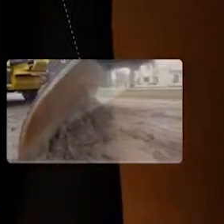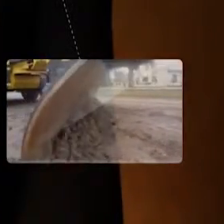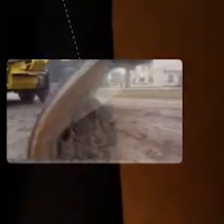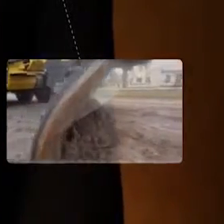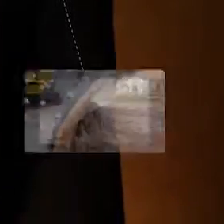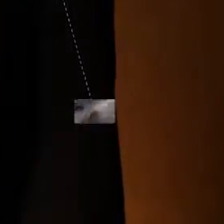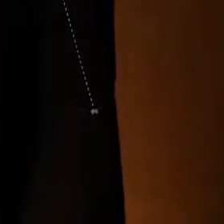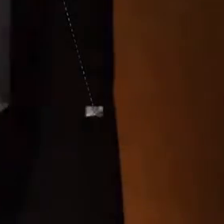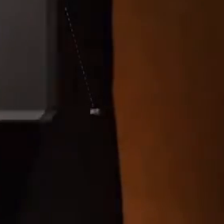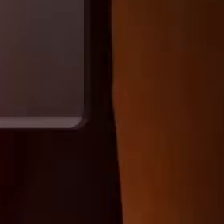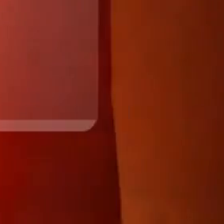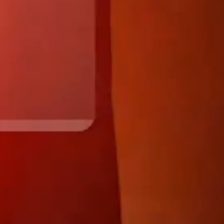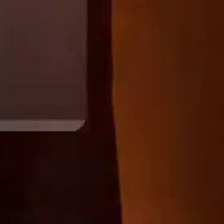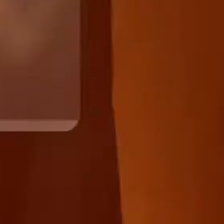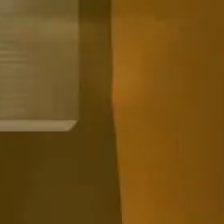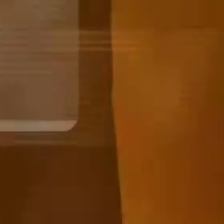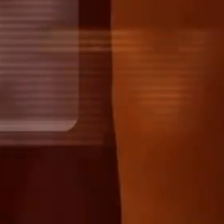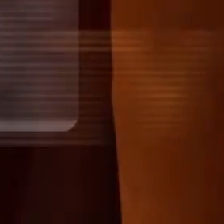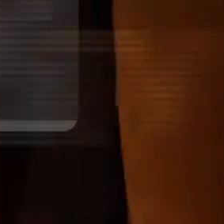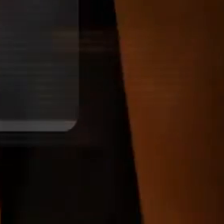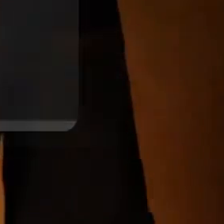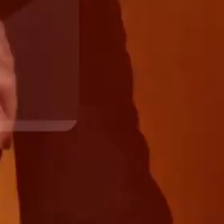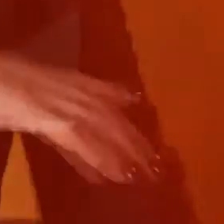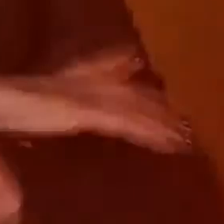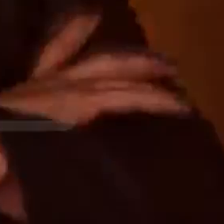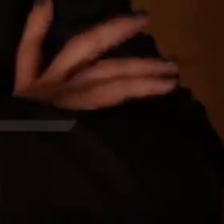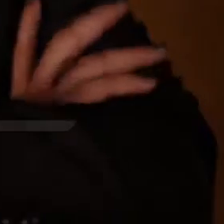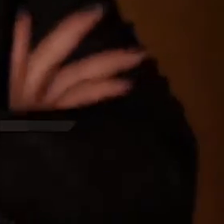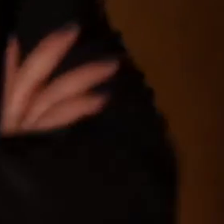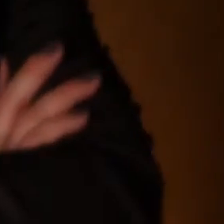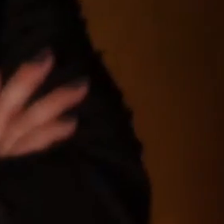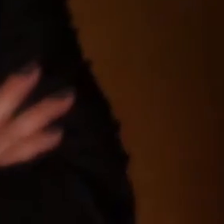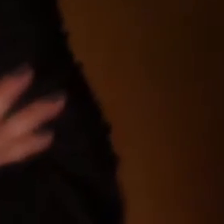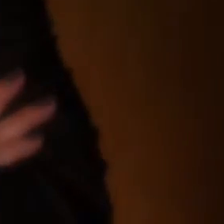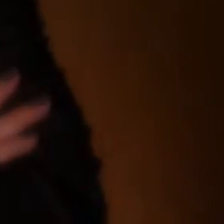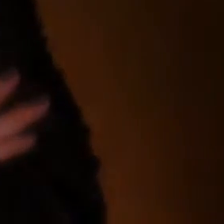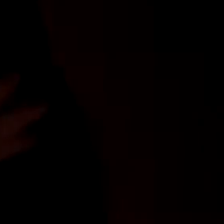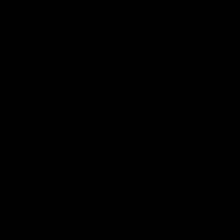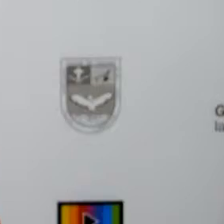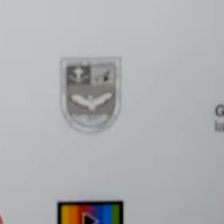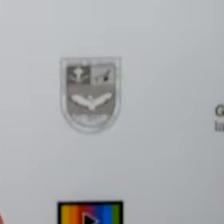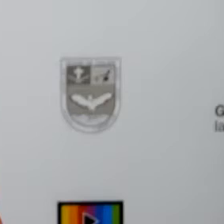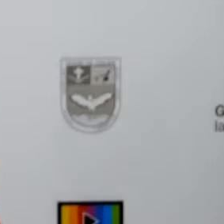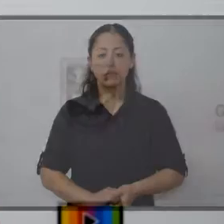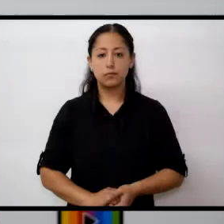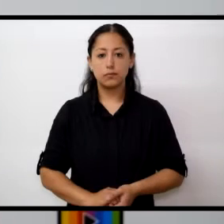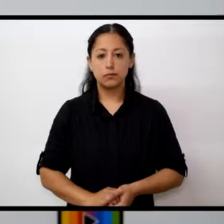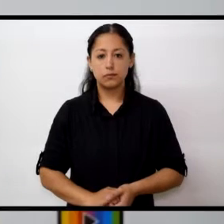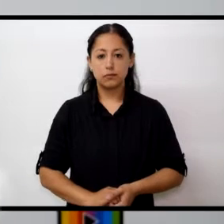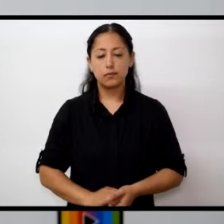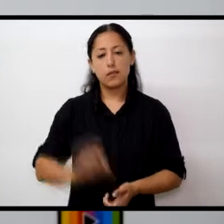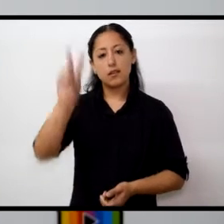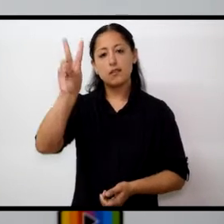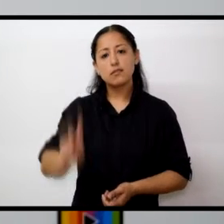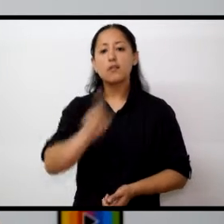Chajarí TV, contenidos e información pública del gobierno y la ciudad en la red. Bienvenidos a esta tercera